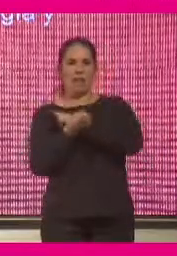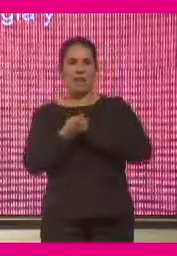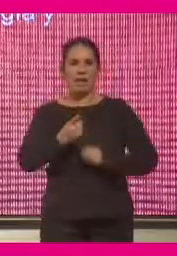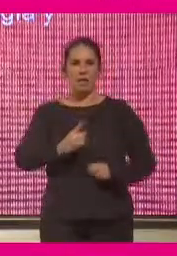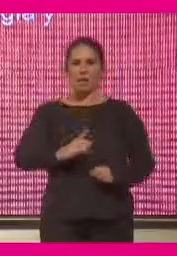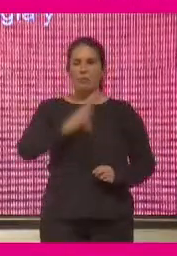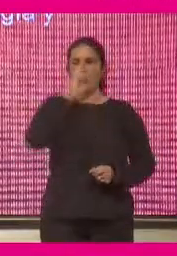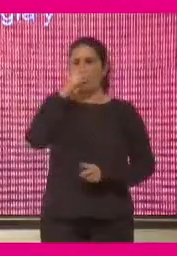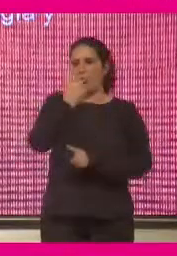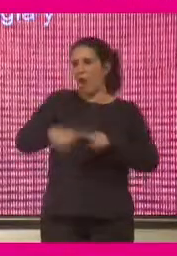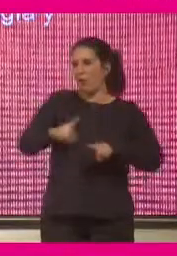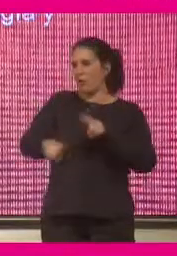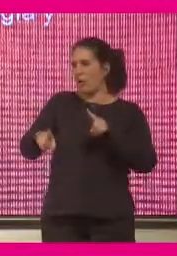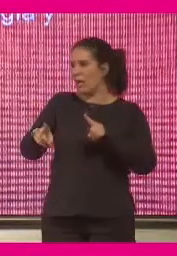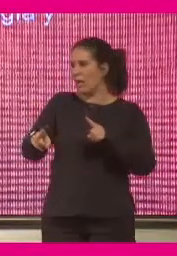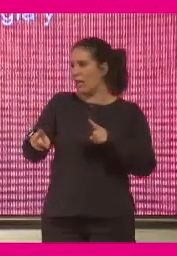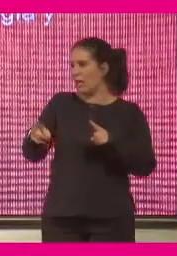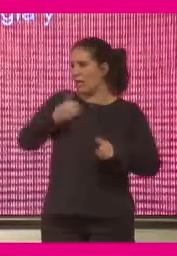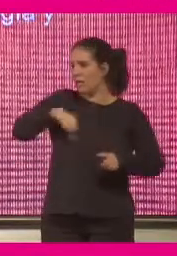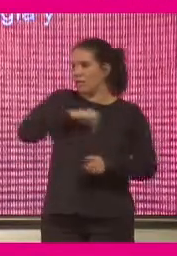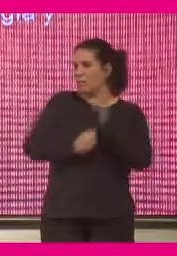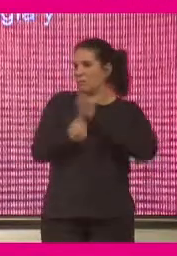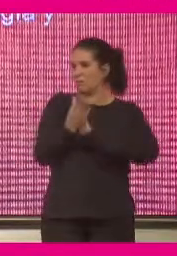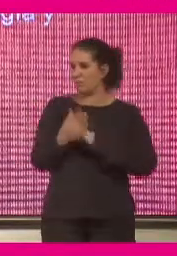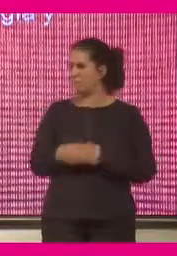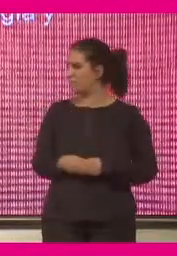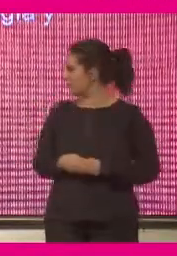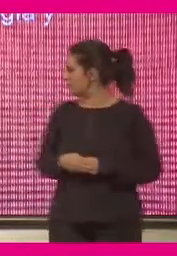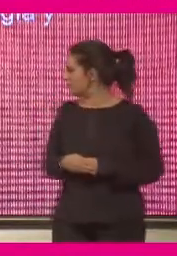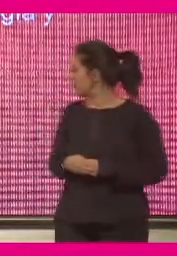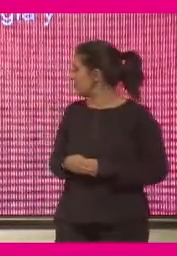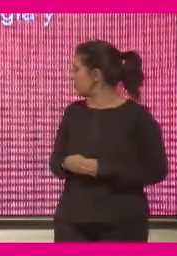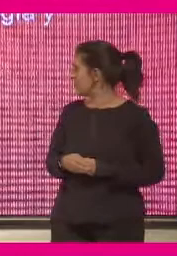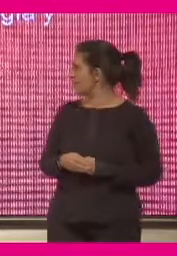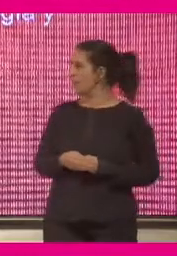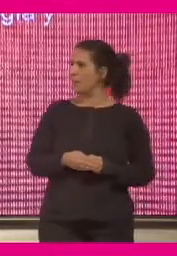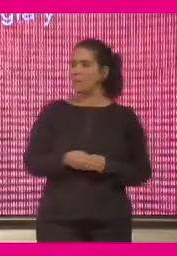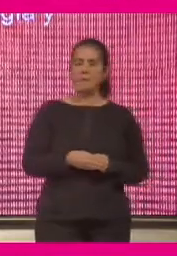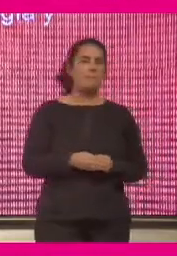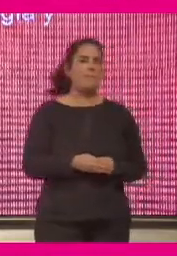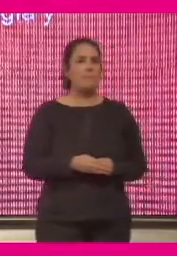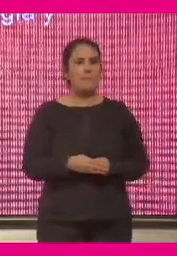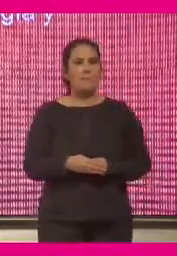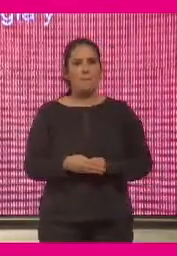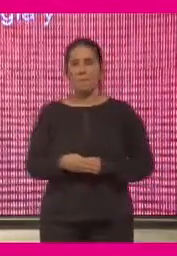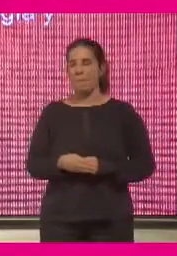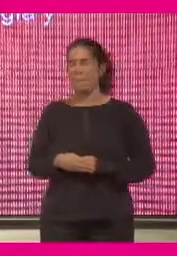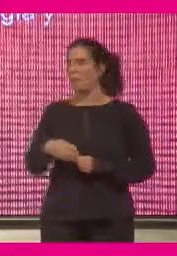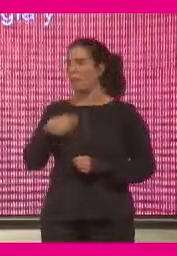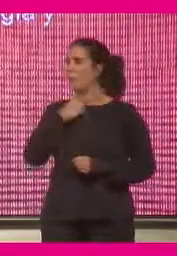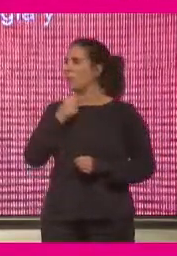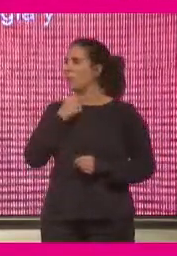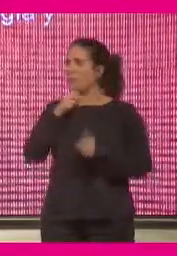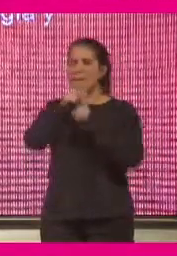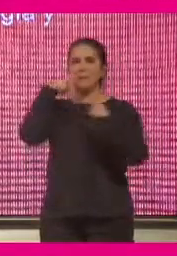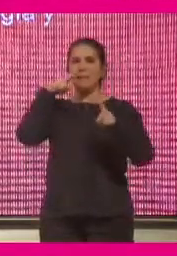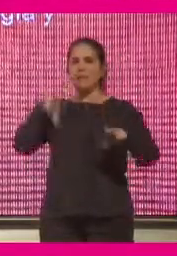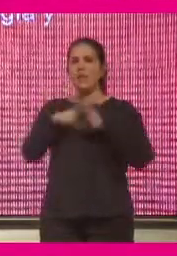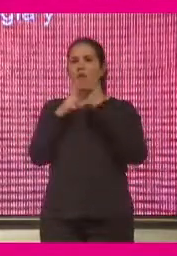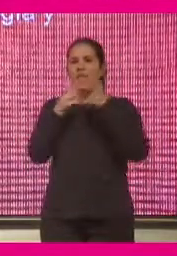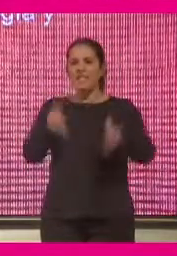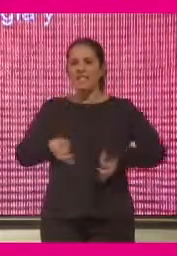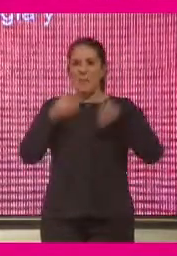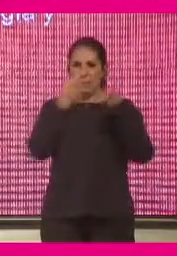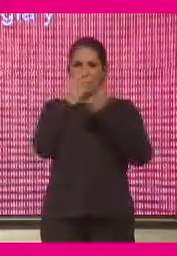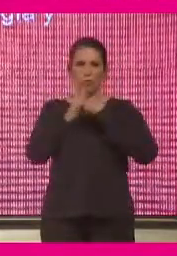algo que no entraba en nuestro guión y que es una pandemia. Una pandemia que a mí me gusta ver desde su perspectiva social, desde